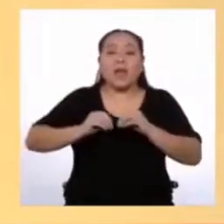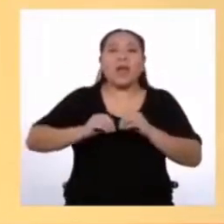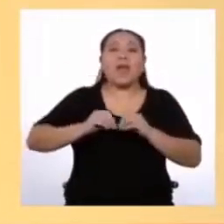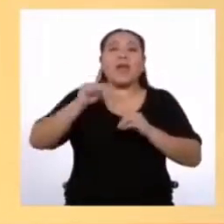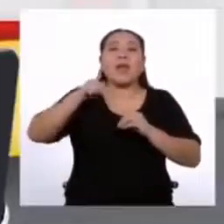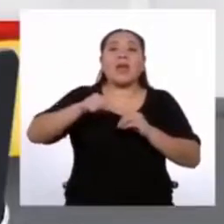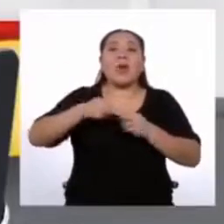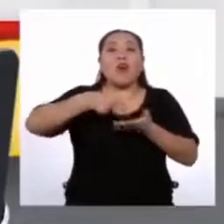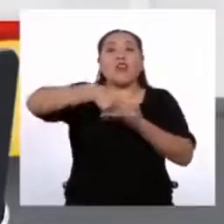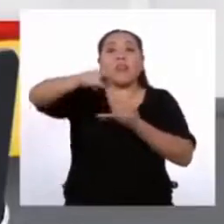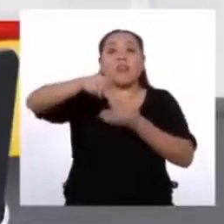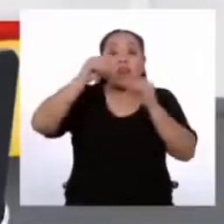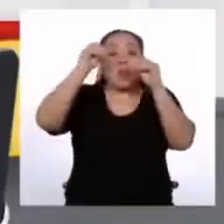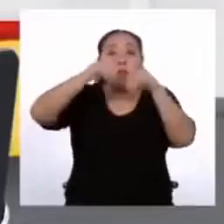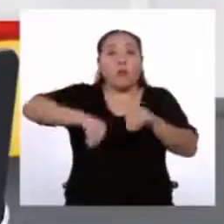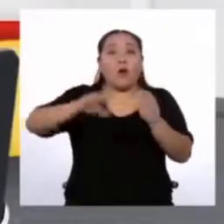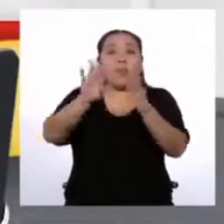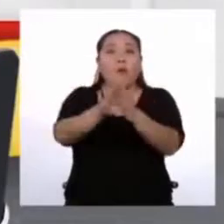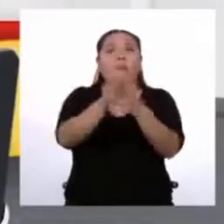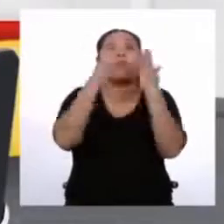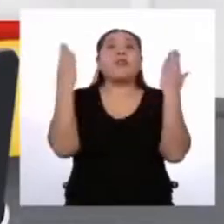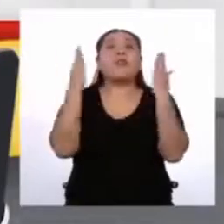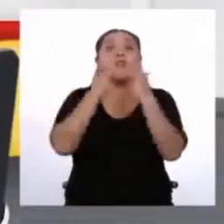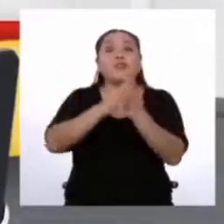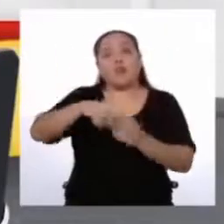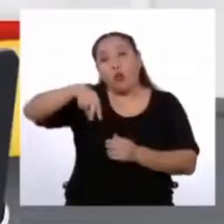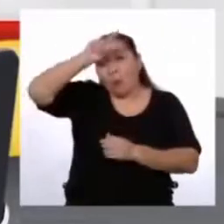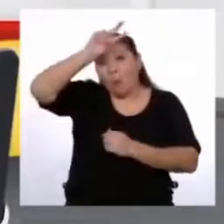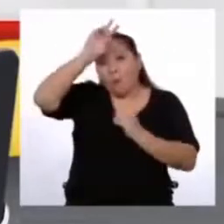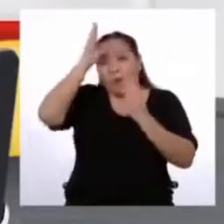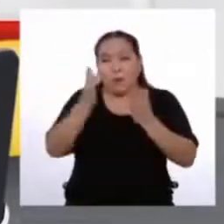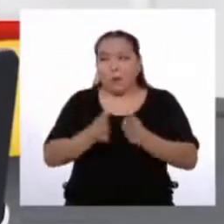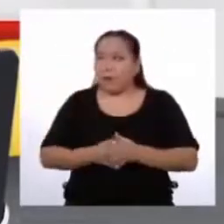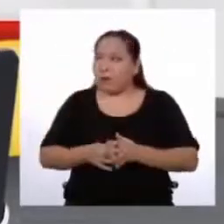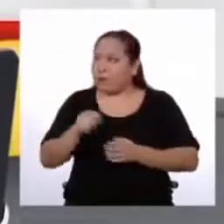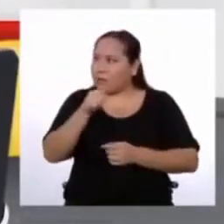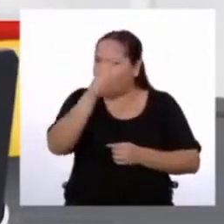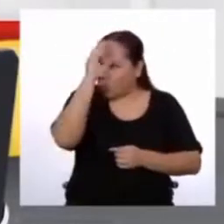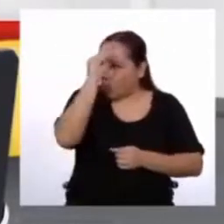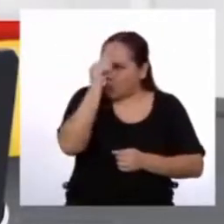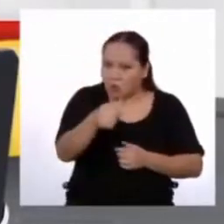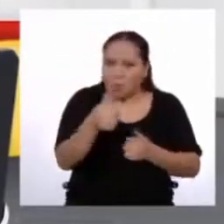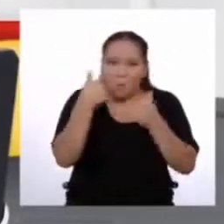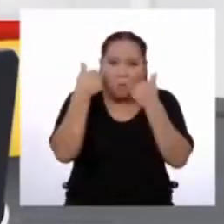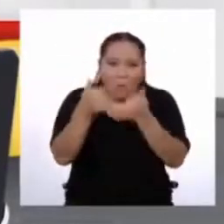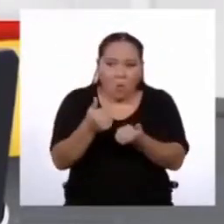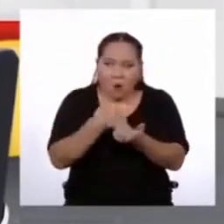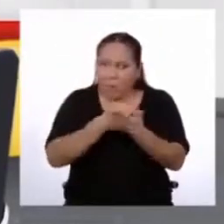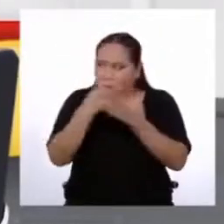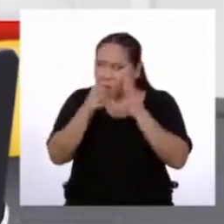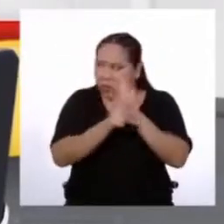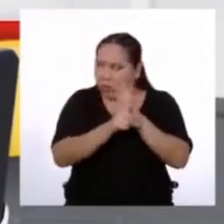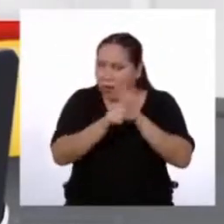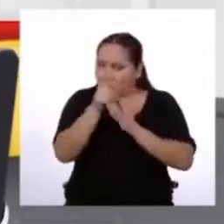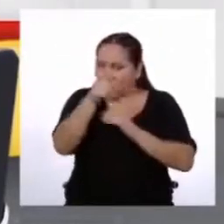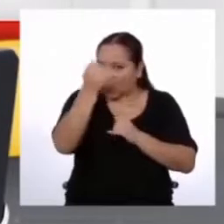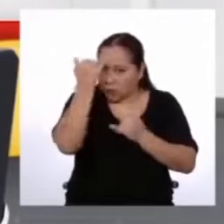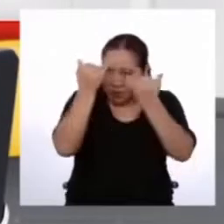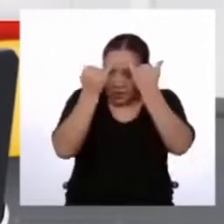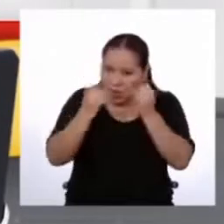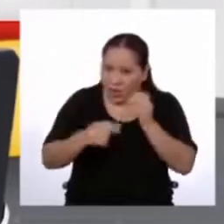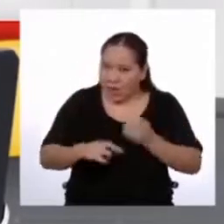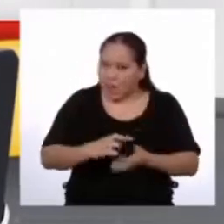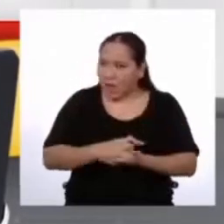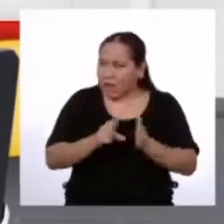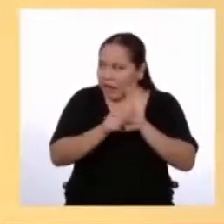El Peruano O sea que si las chicas y chicos hacen un muy buen trabajo ¿Esas leyes que ellos propongan pueden